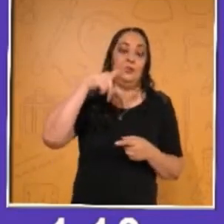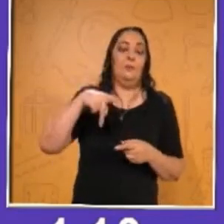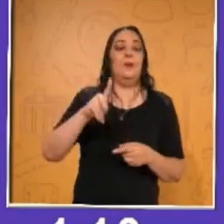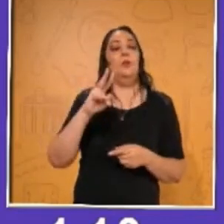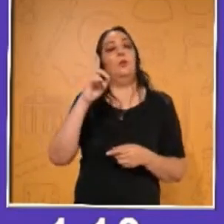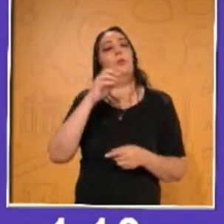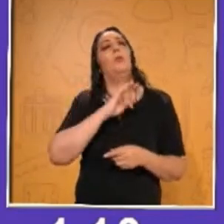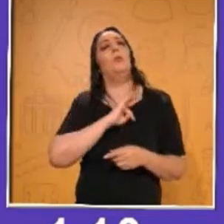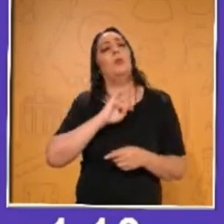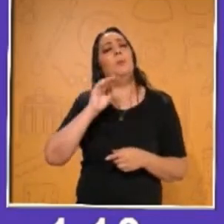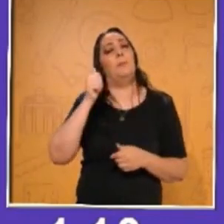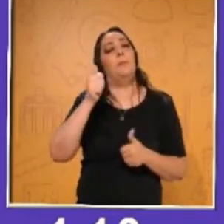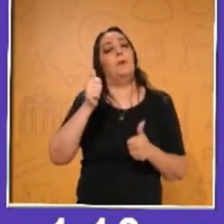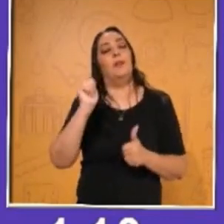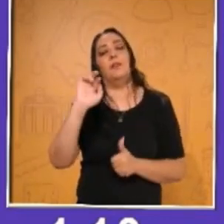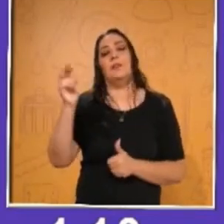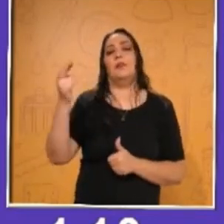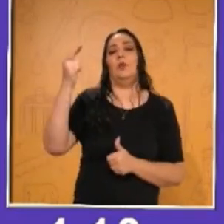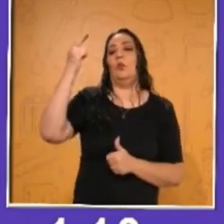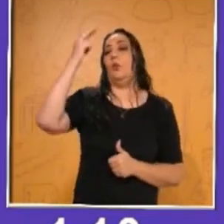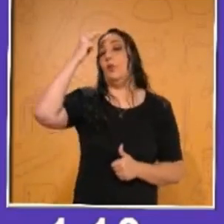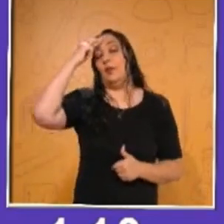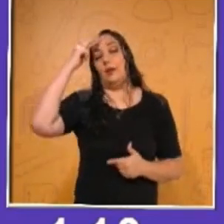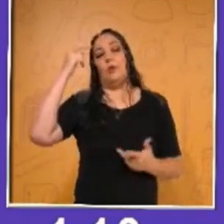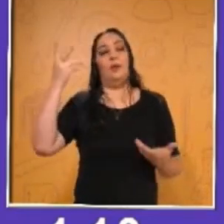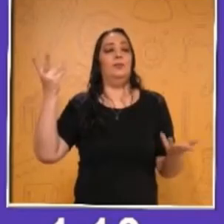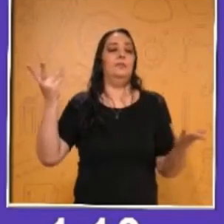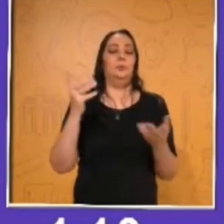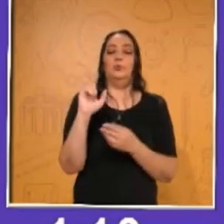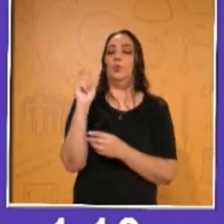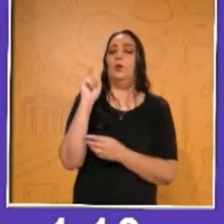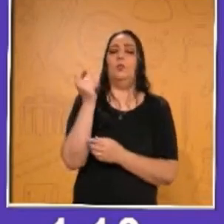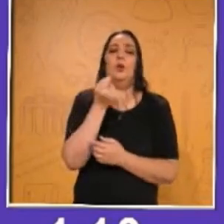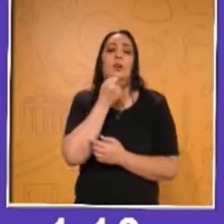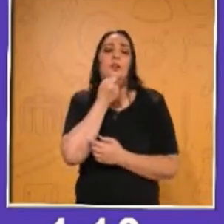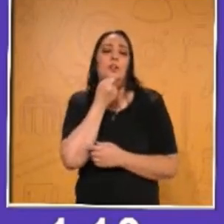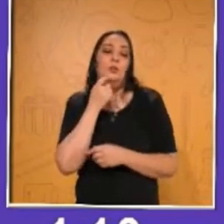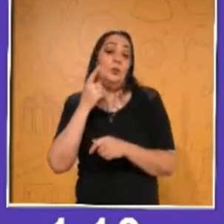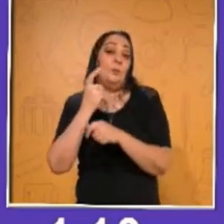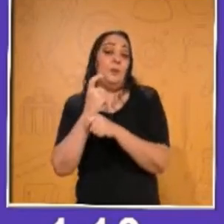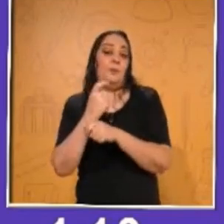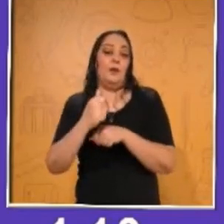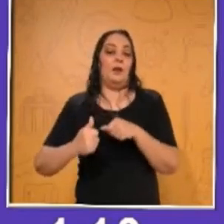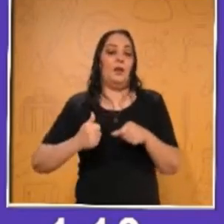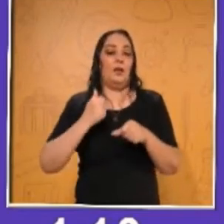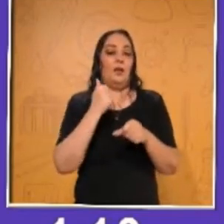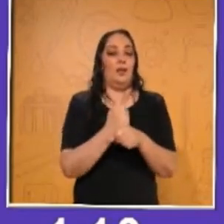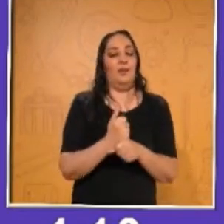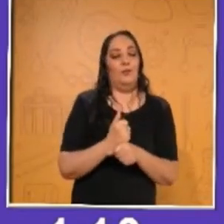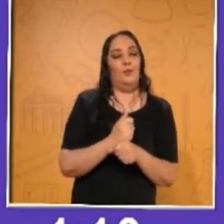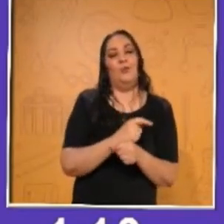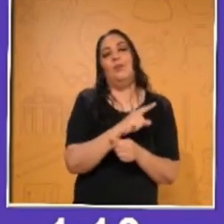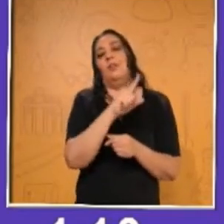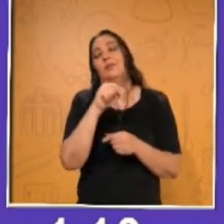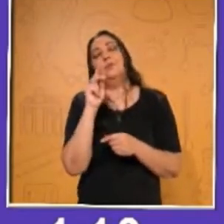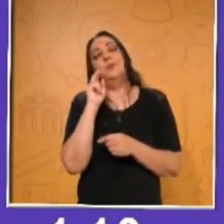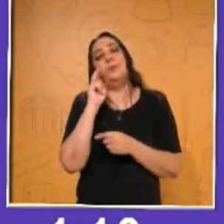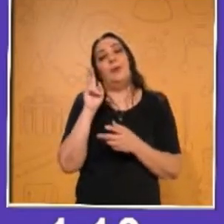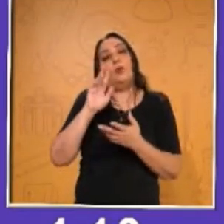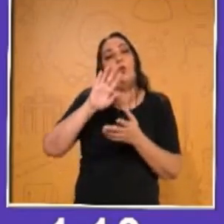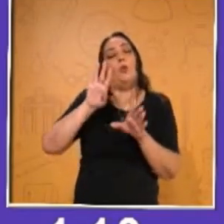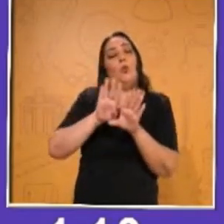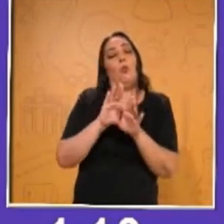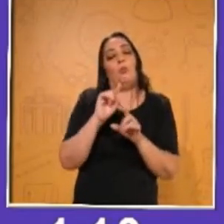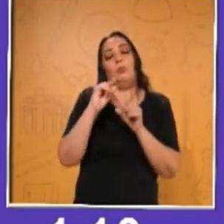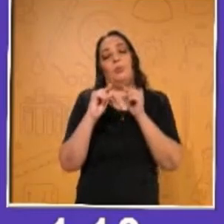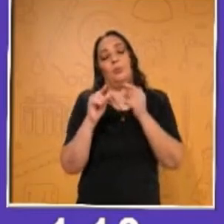bonito recordar desde lo que hicimos cuando estábamos pequeñitos en primer grado y ver en qué se han convertido